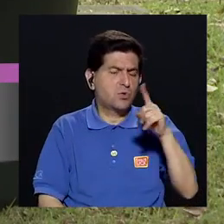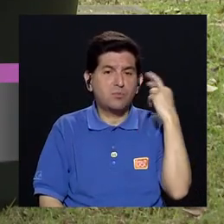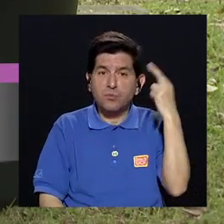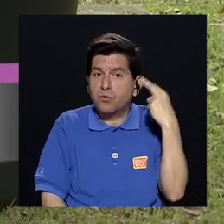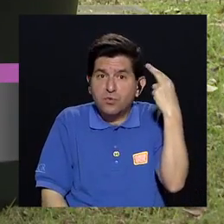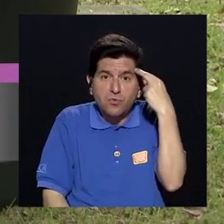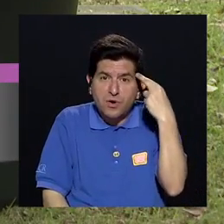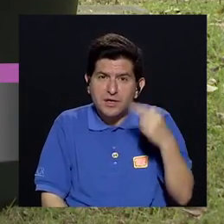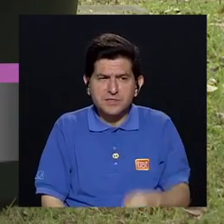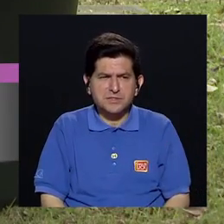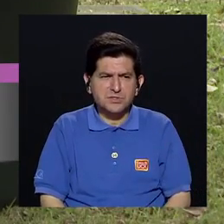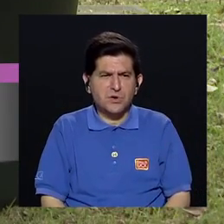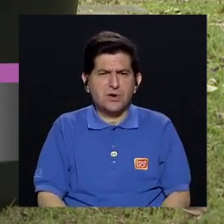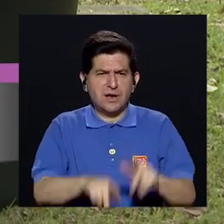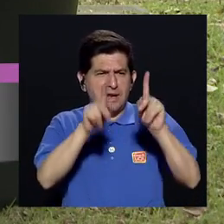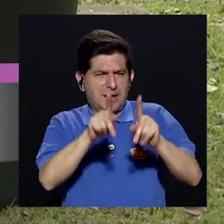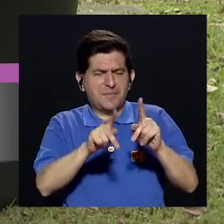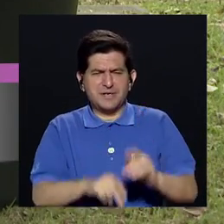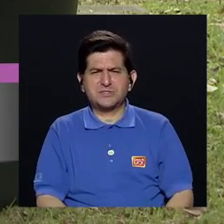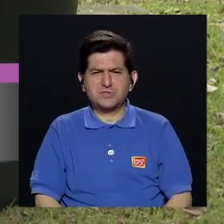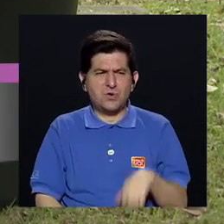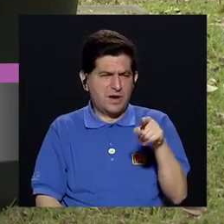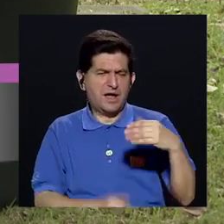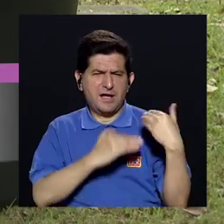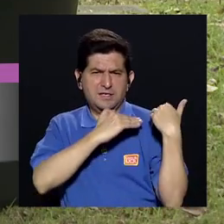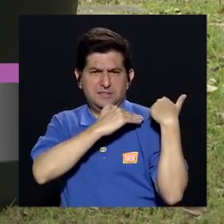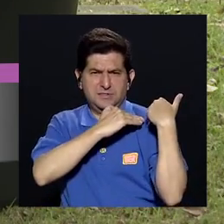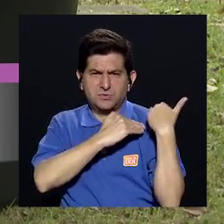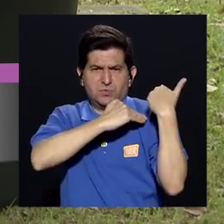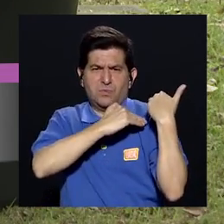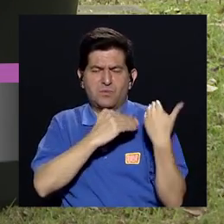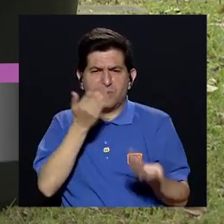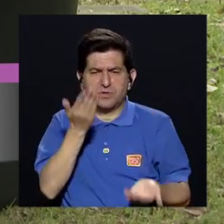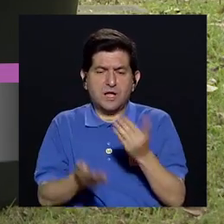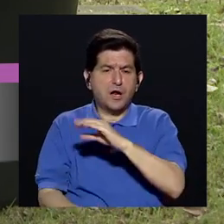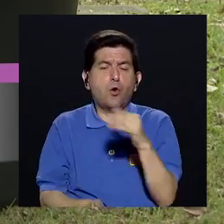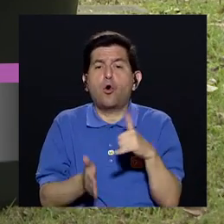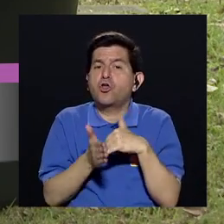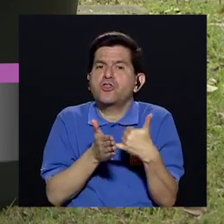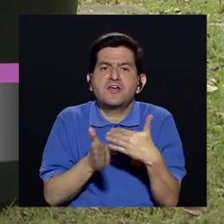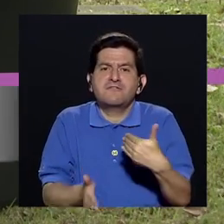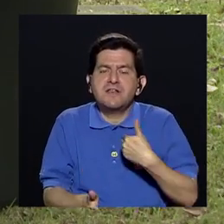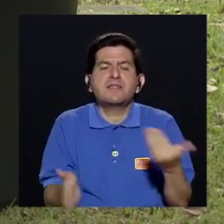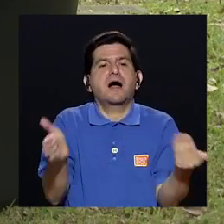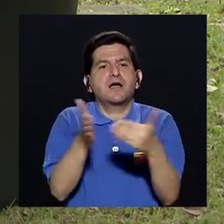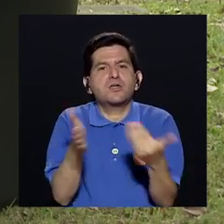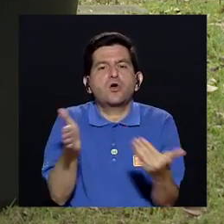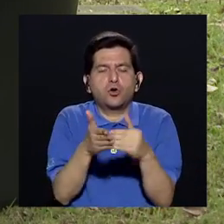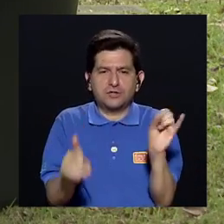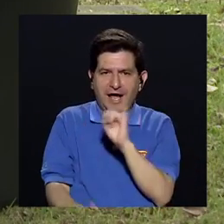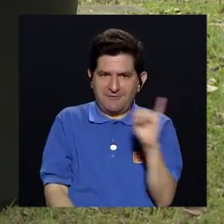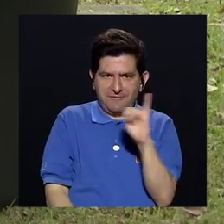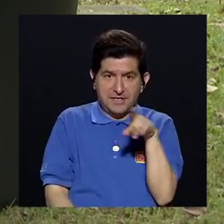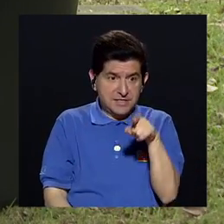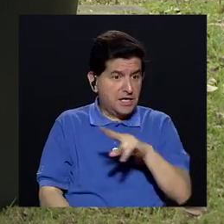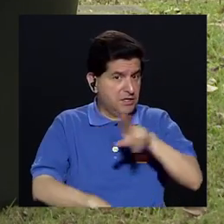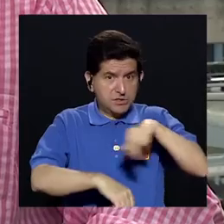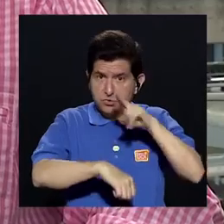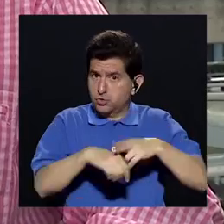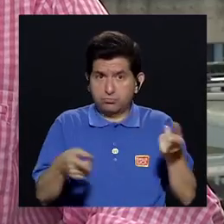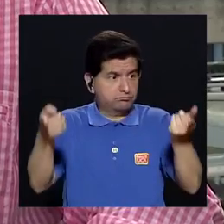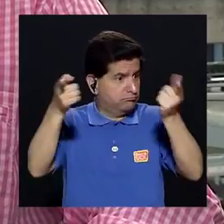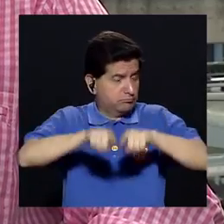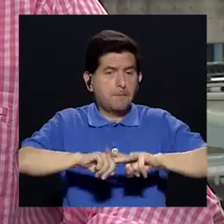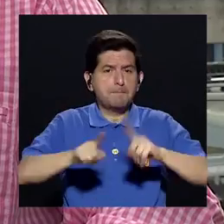razón Creó una resistencia O creó una debilidad Y se volvió a infectar Que generalmente eso no sucede